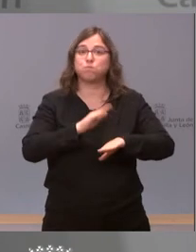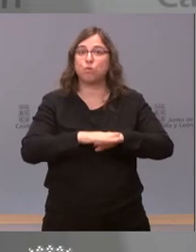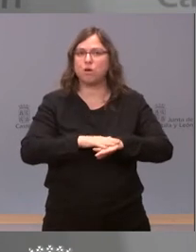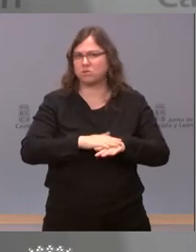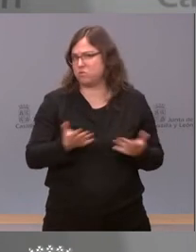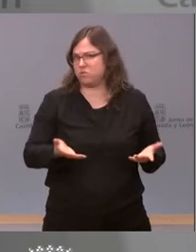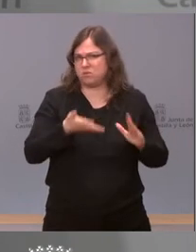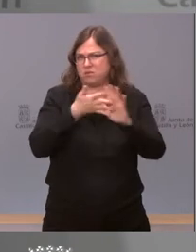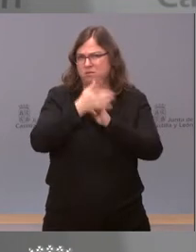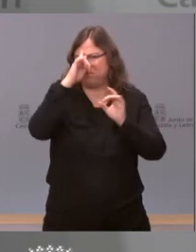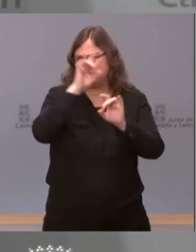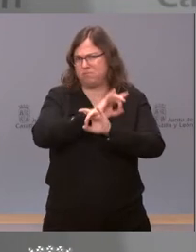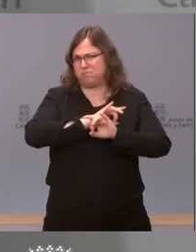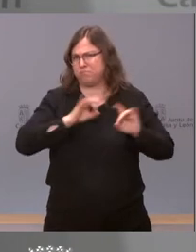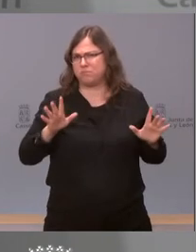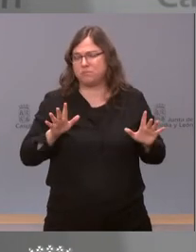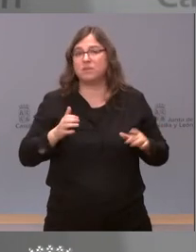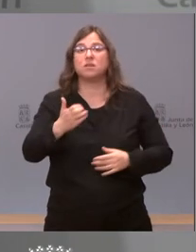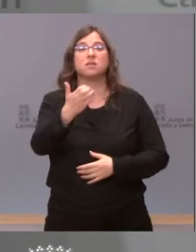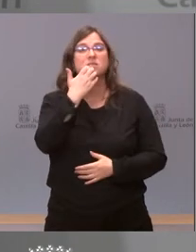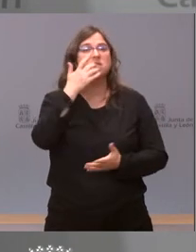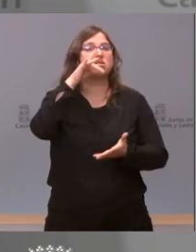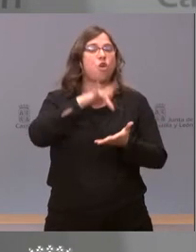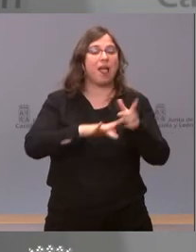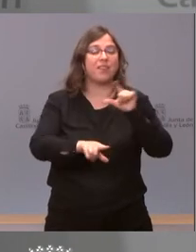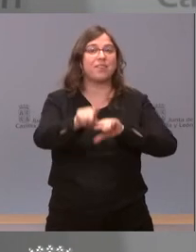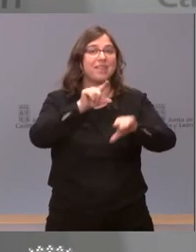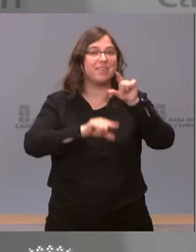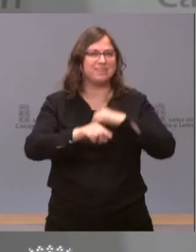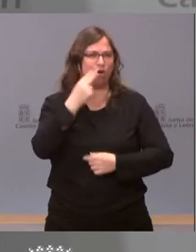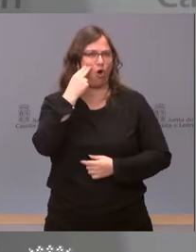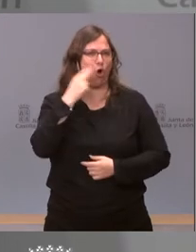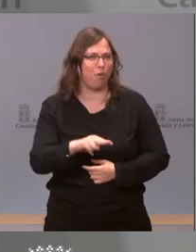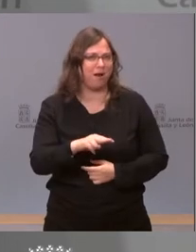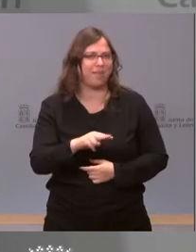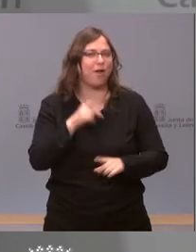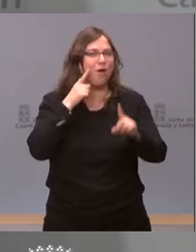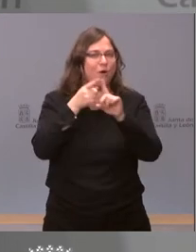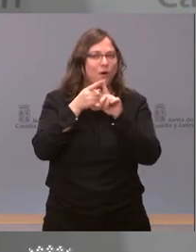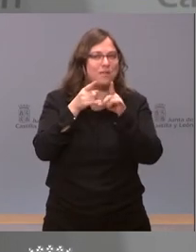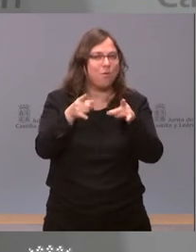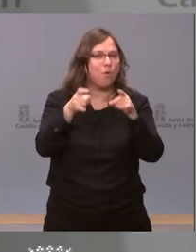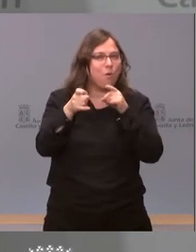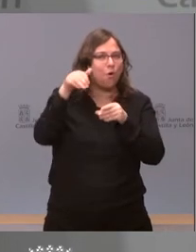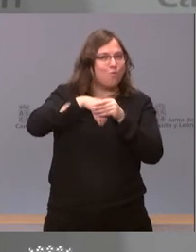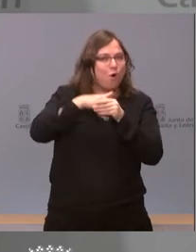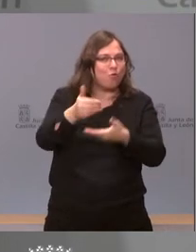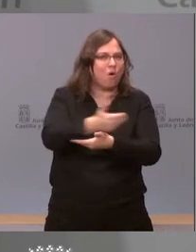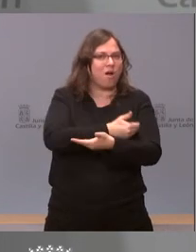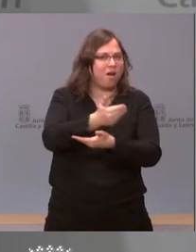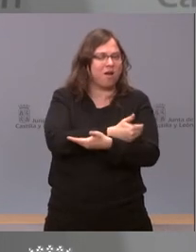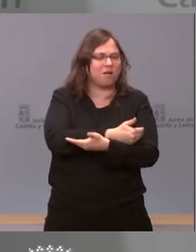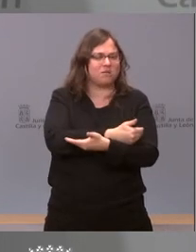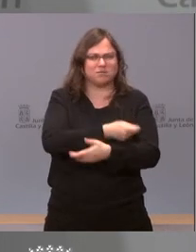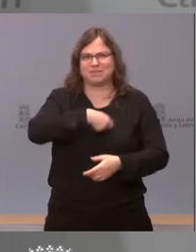evidente cuando se toman decisiones cobardes y electoralistas y yo creo que esto lo tiene claro todo